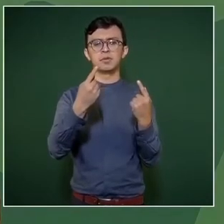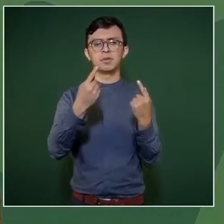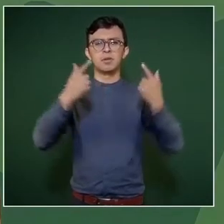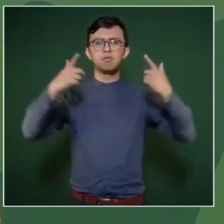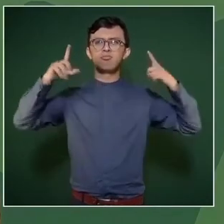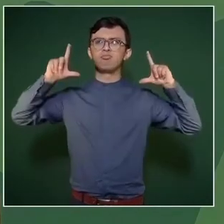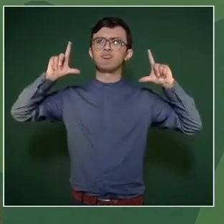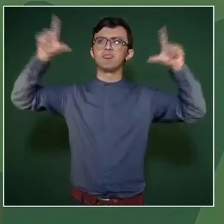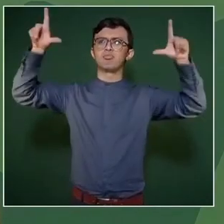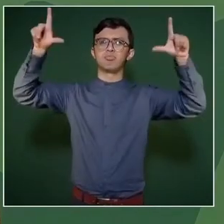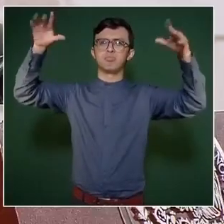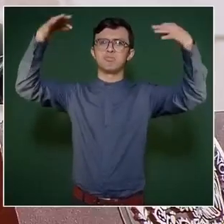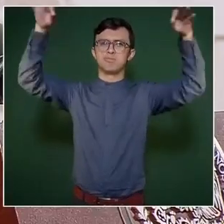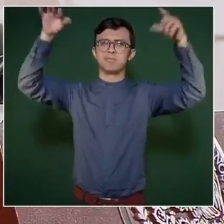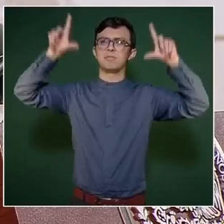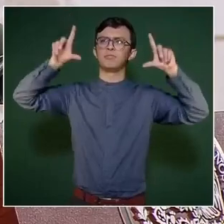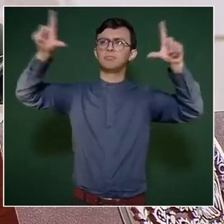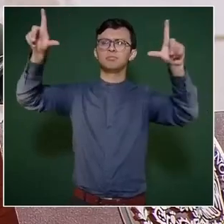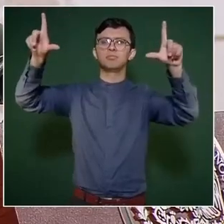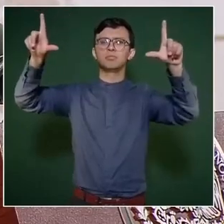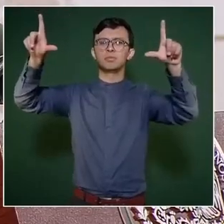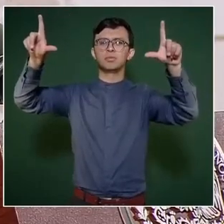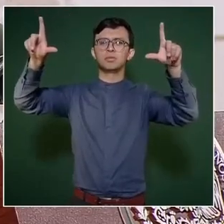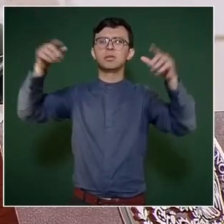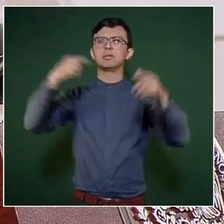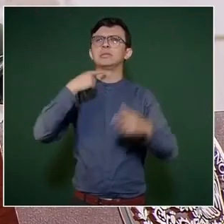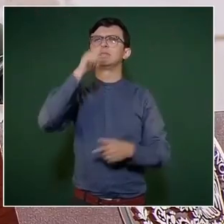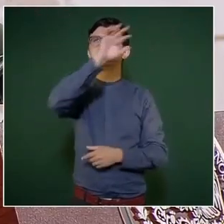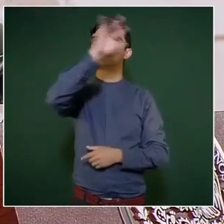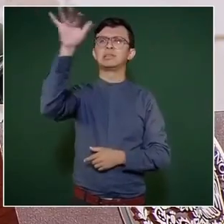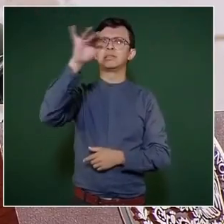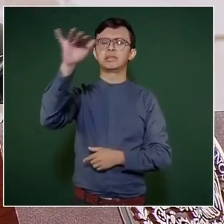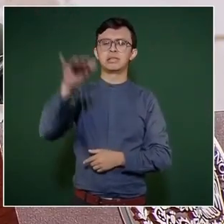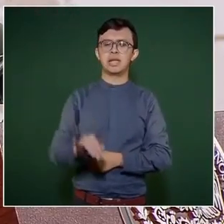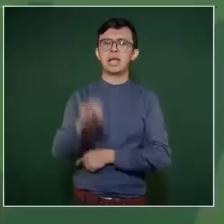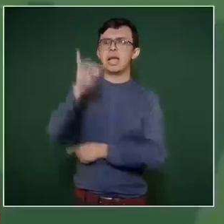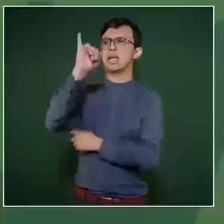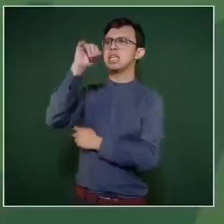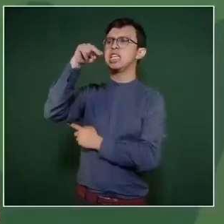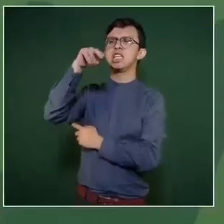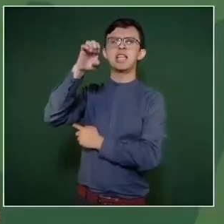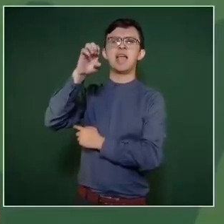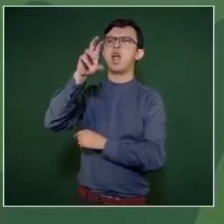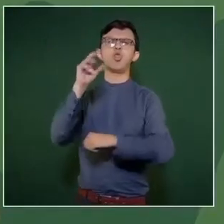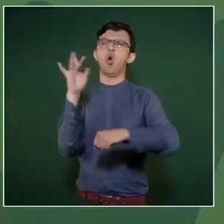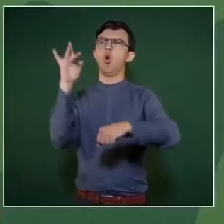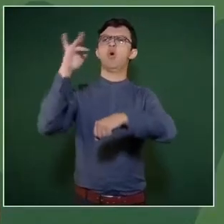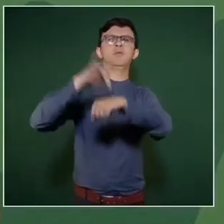mantas o carteles diciendo el INE no se toca